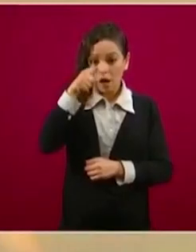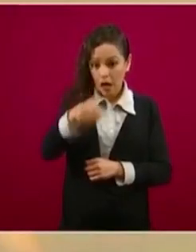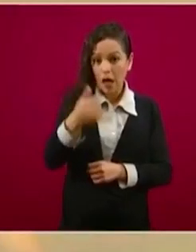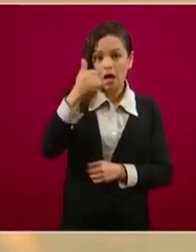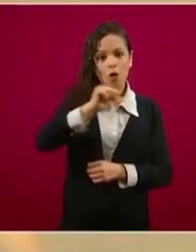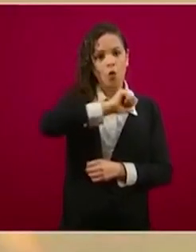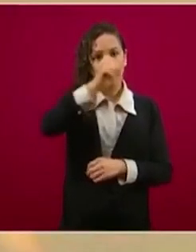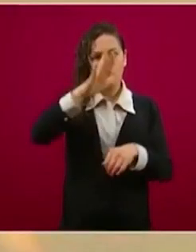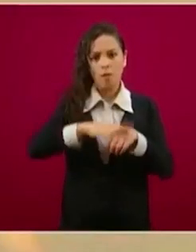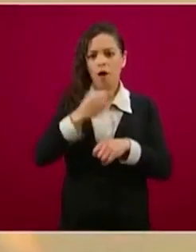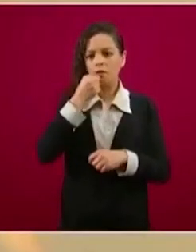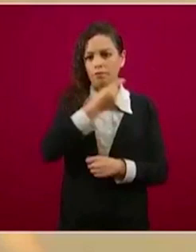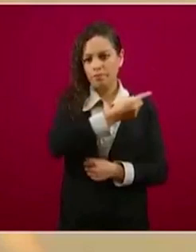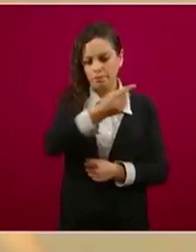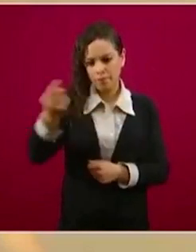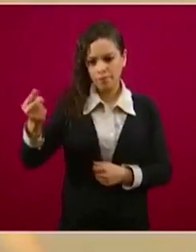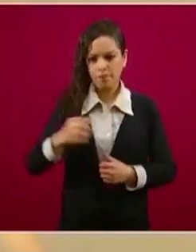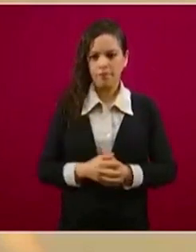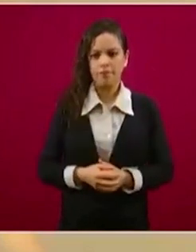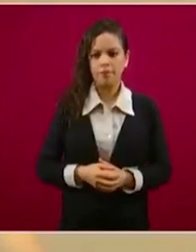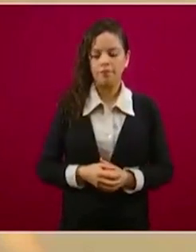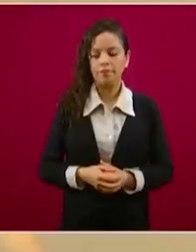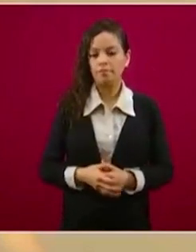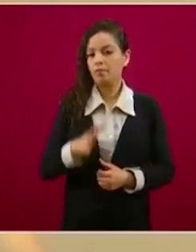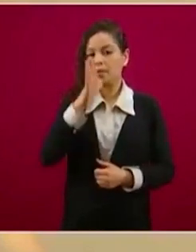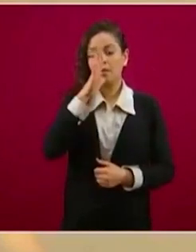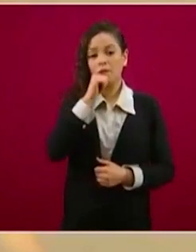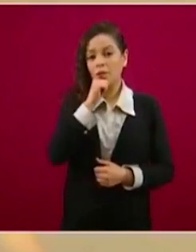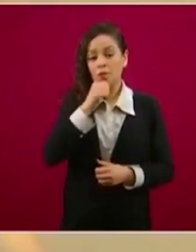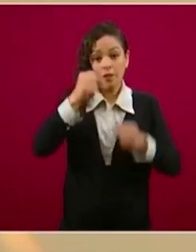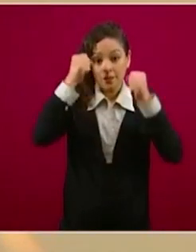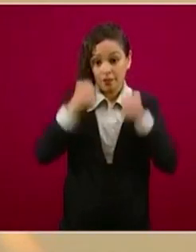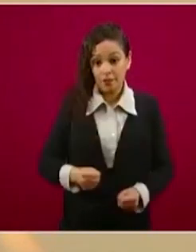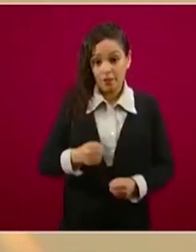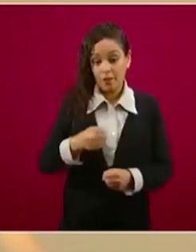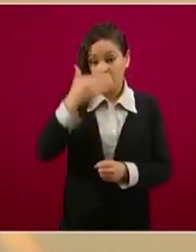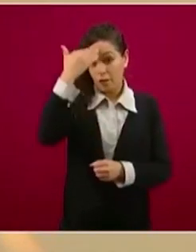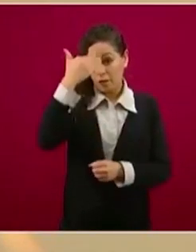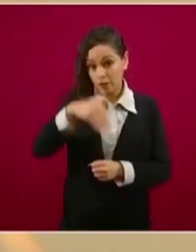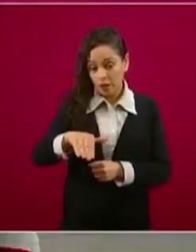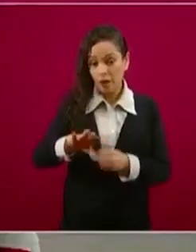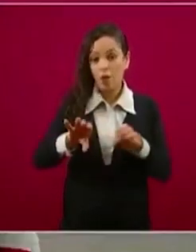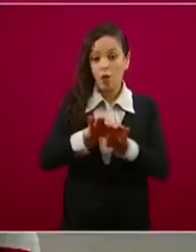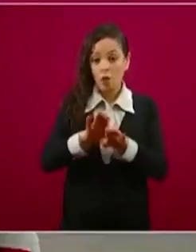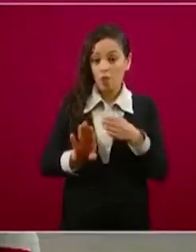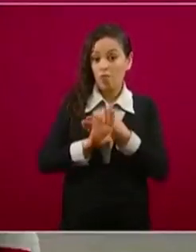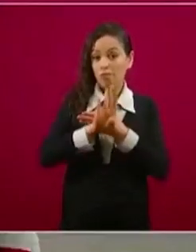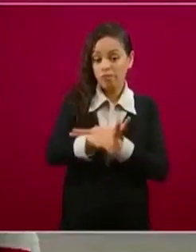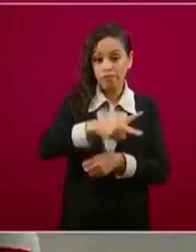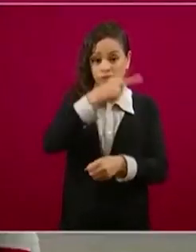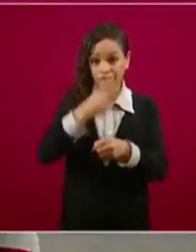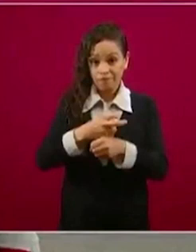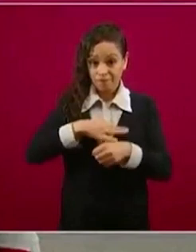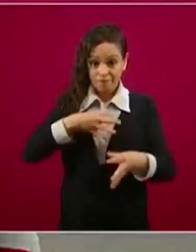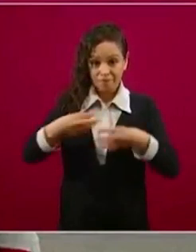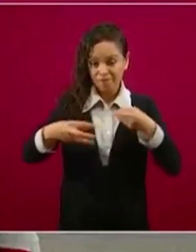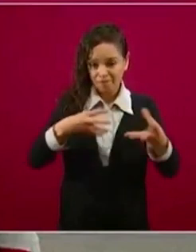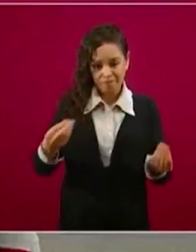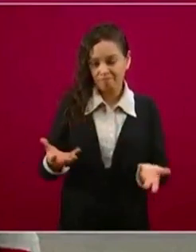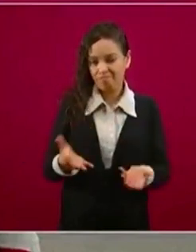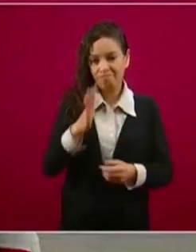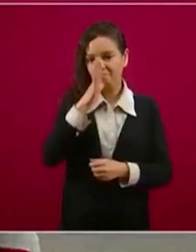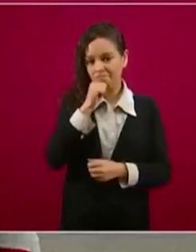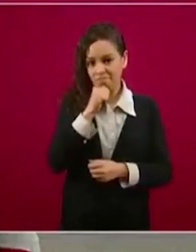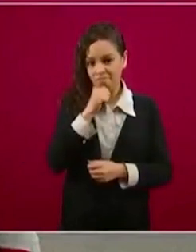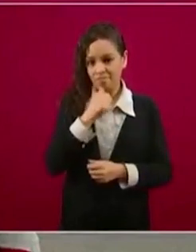haya un segundo brote, tampoco sabemos, no podemos garantizar que va a haber un segundo brote, pero conociendo la historia de otras epidemias como